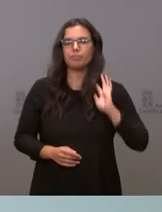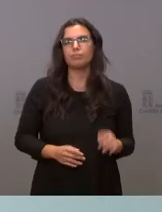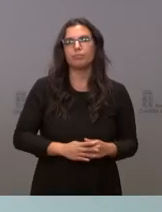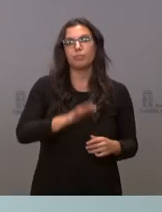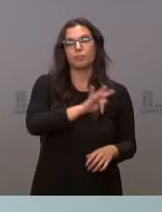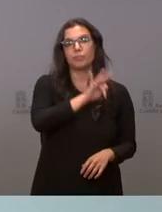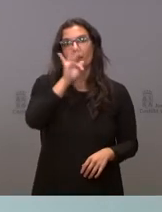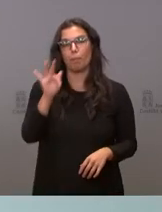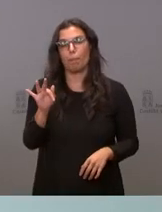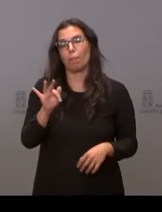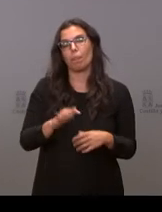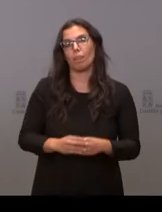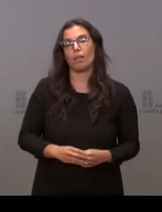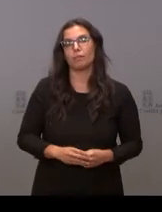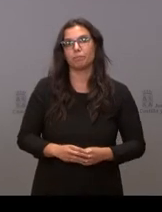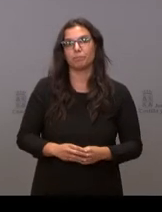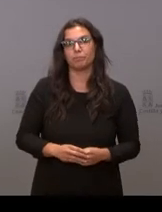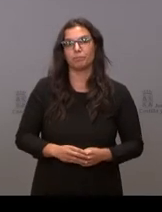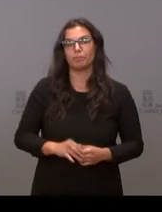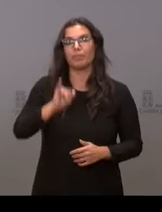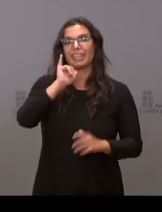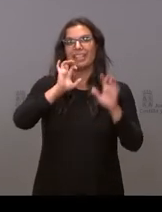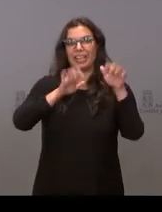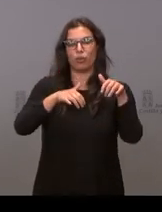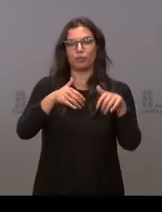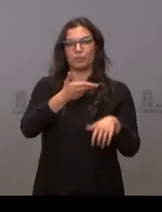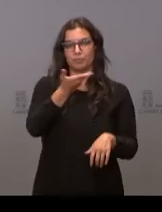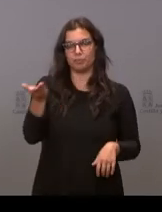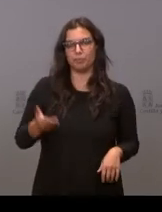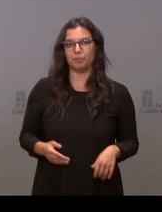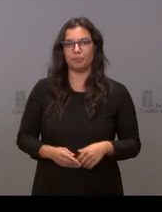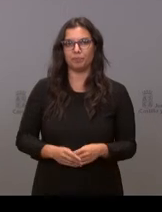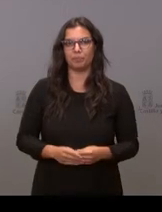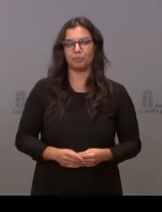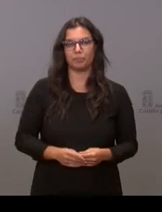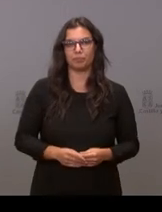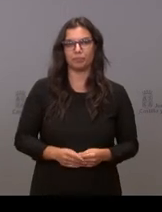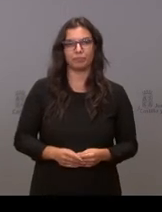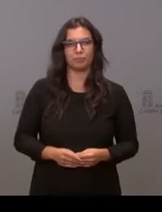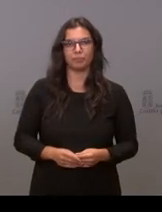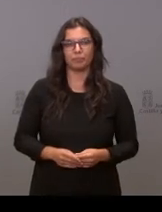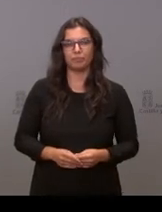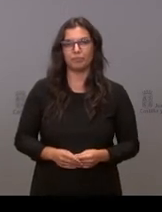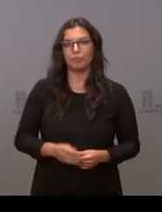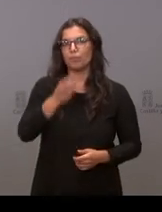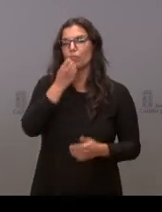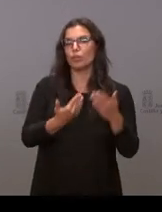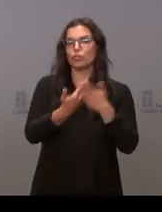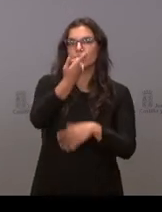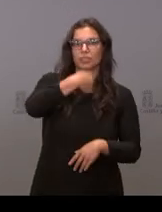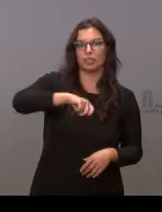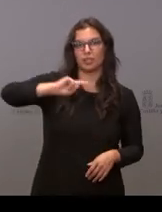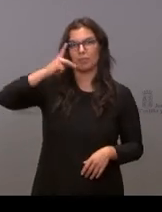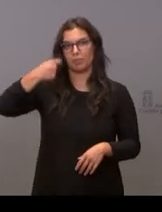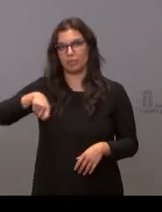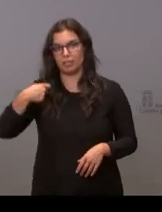continuamos ahora con elisabeth alba de y león adelante elisabeth buenos días presidente vicepresidente por